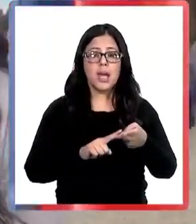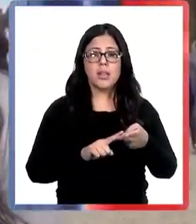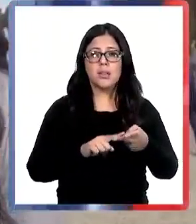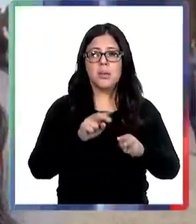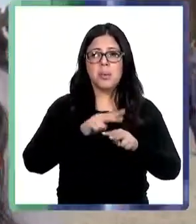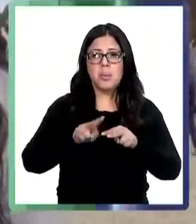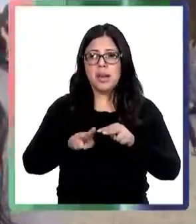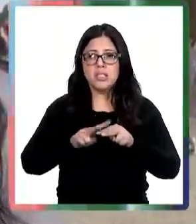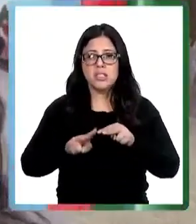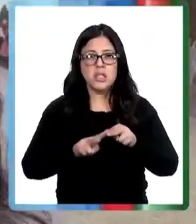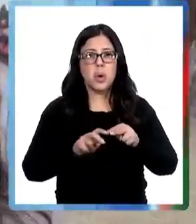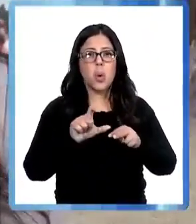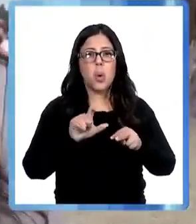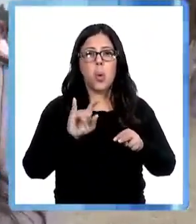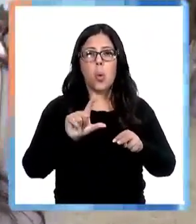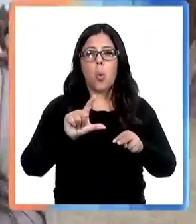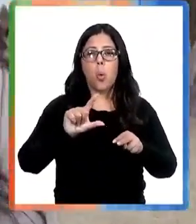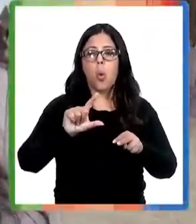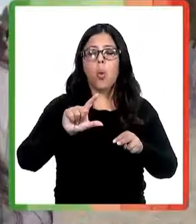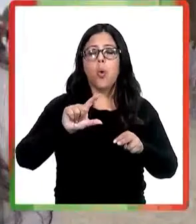preparaciones culinarias,